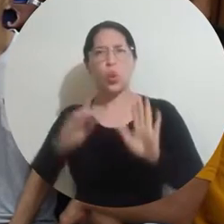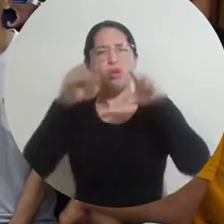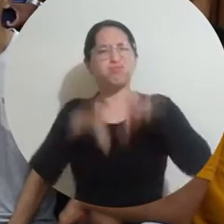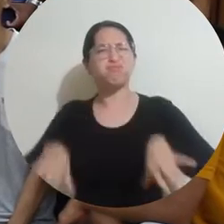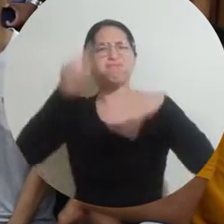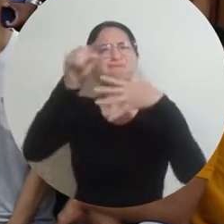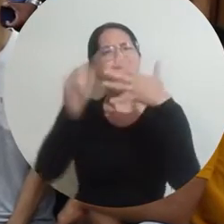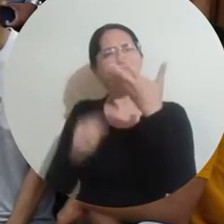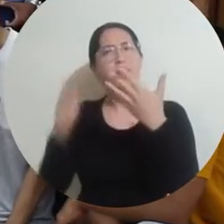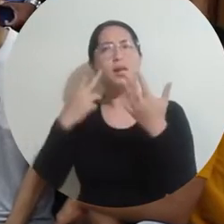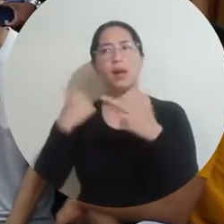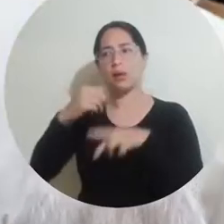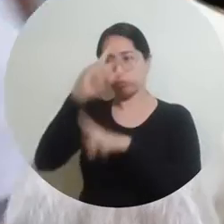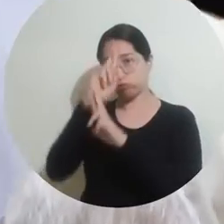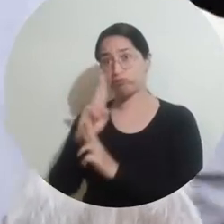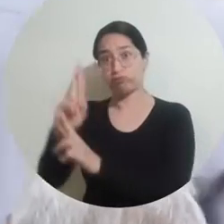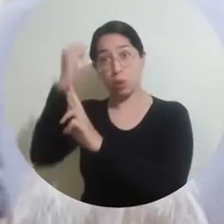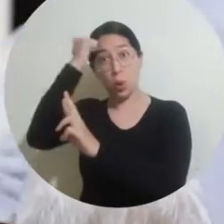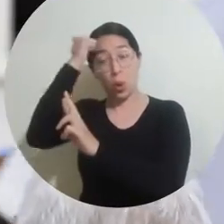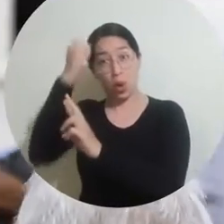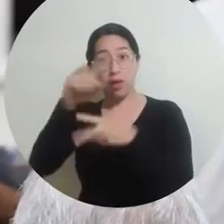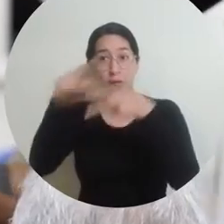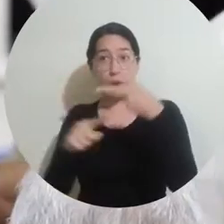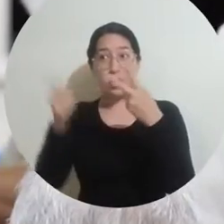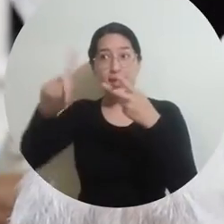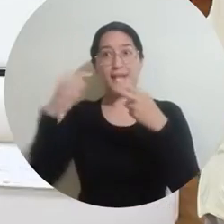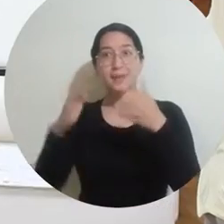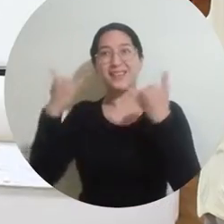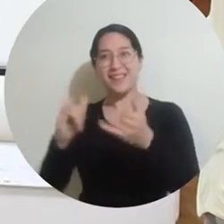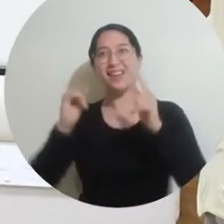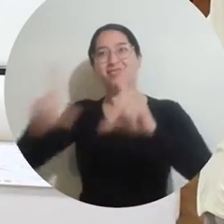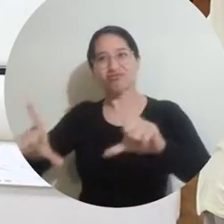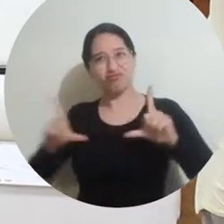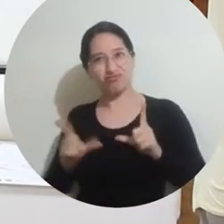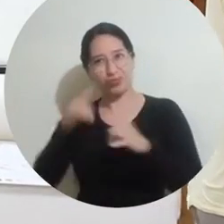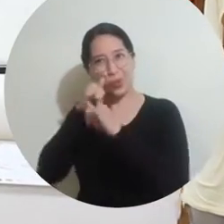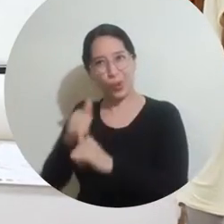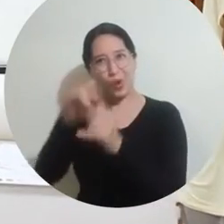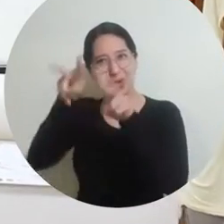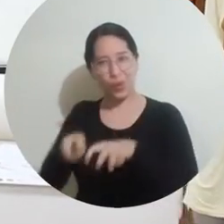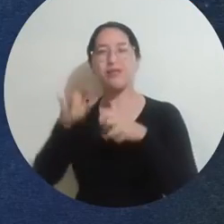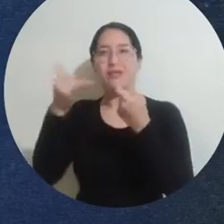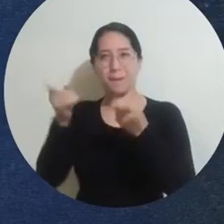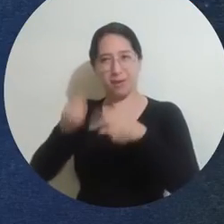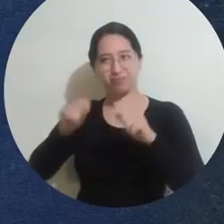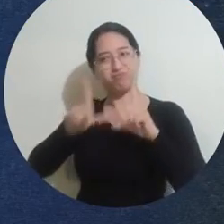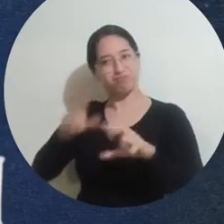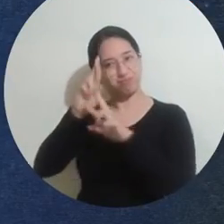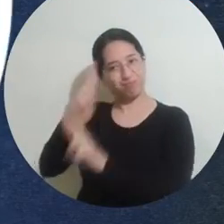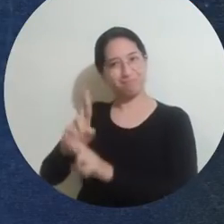múltiples actividades, entre ellas dos homenajes a docentes y a los primeros graduados de Ingeniería Agronómica.